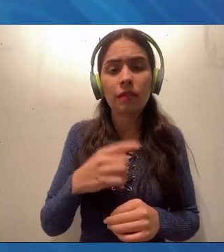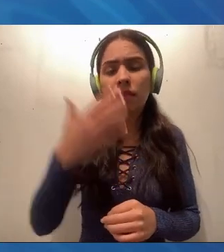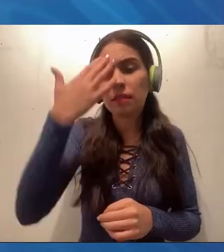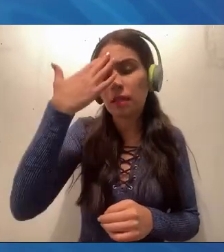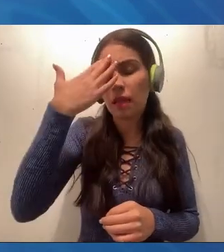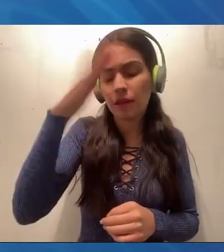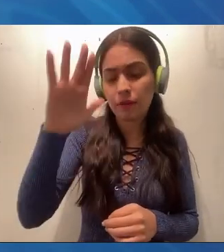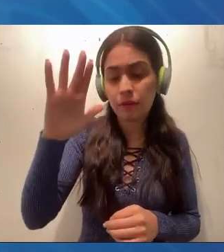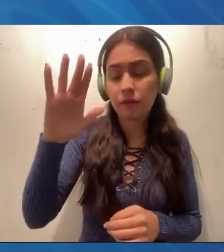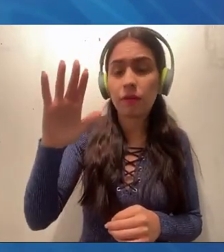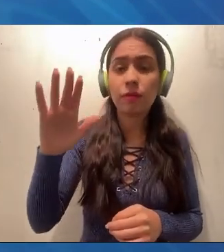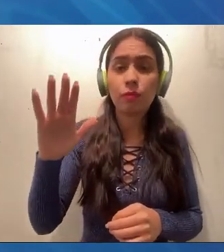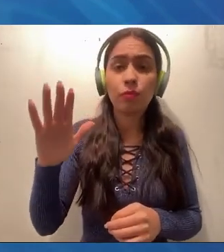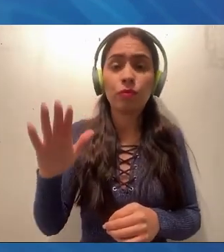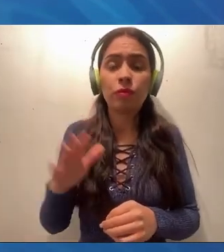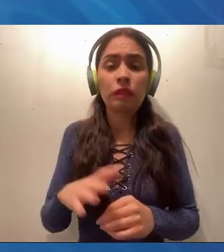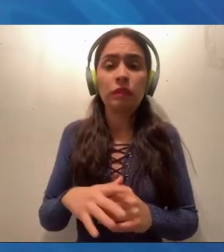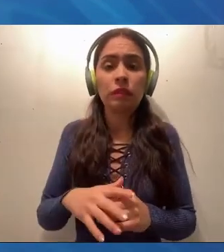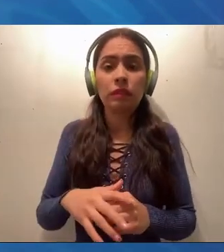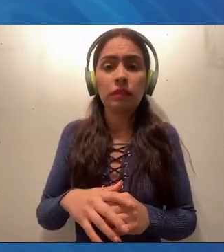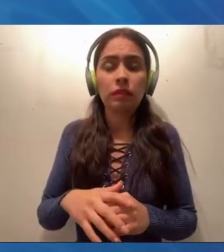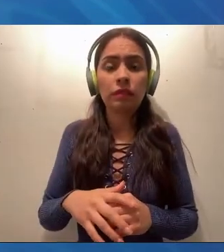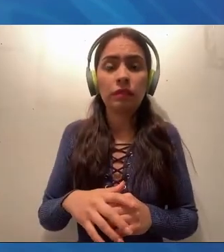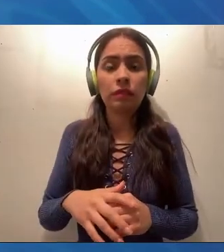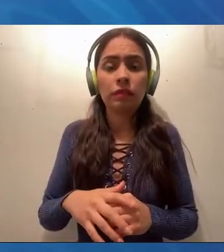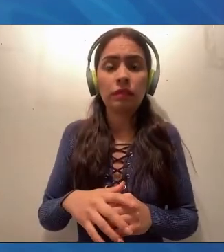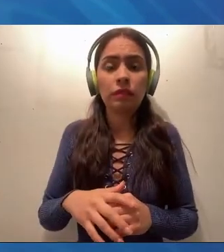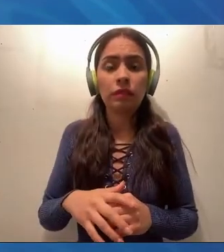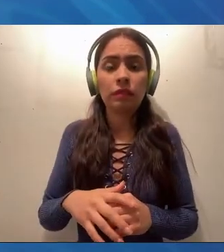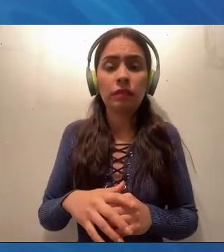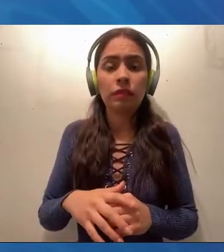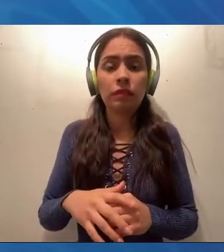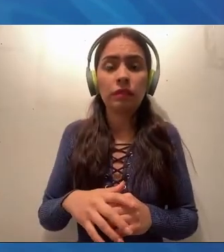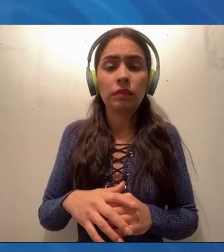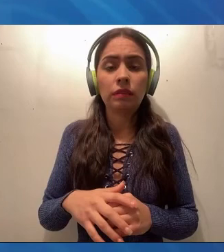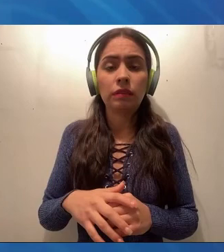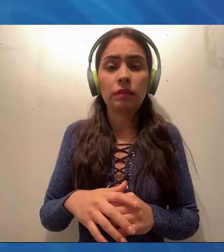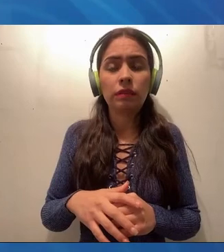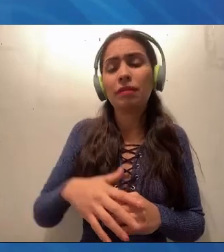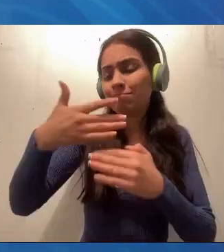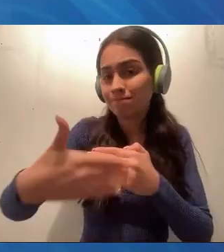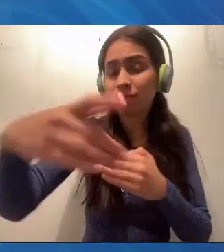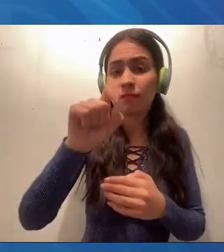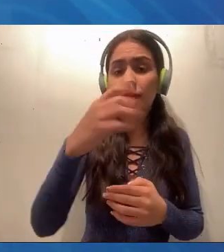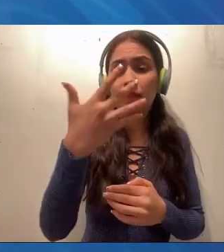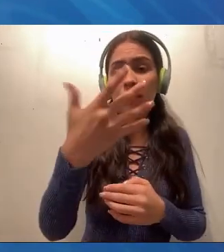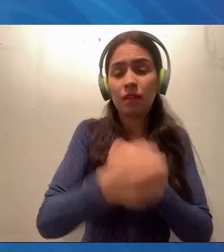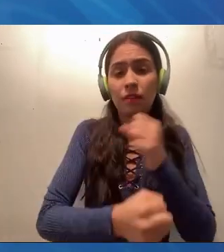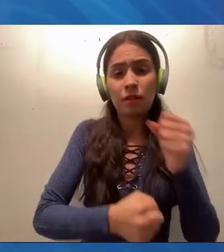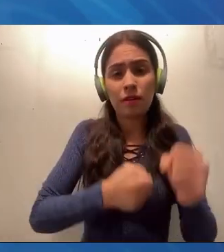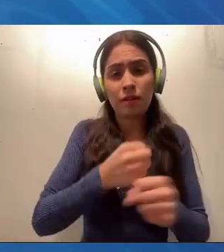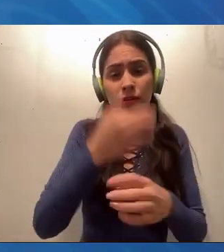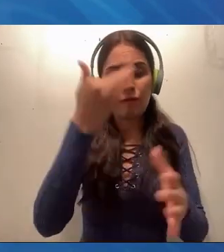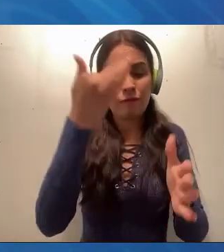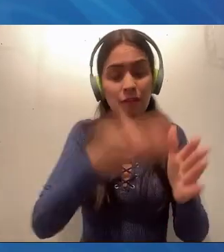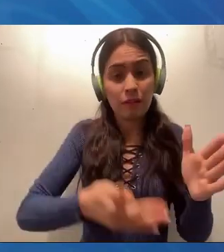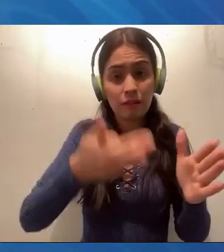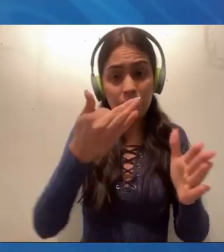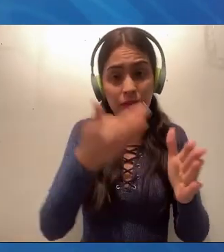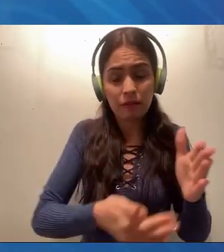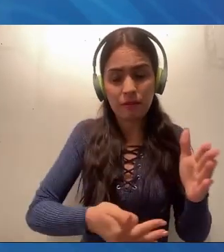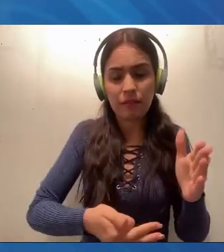a lo largo de los 25 años que todavía faltan del término de la concesión y que van a poderse seguir aprovechando